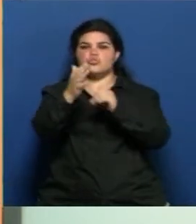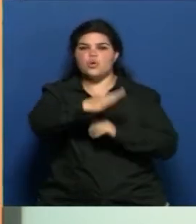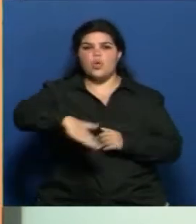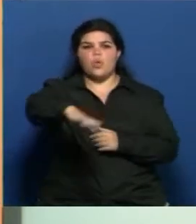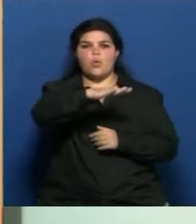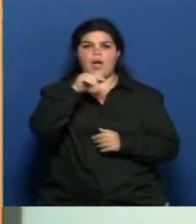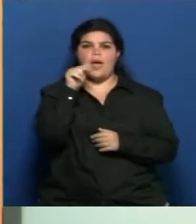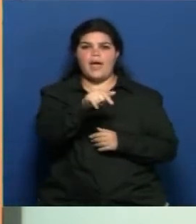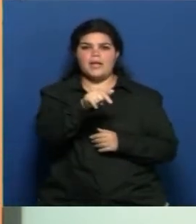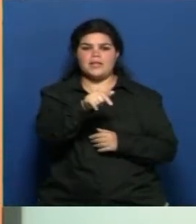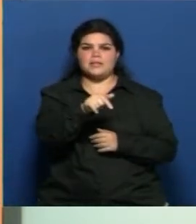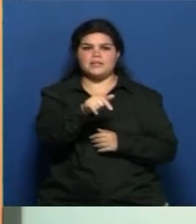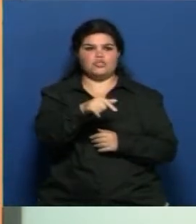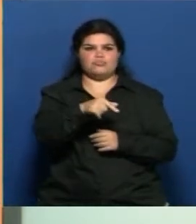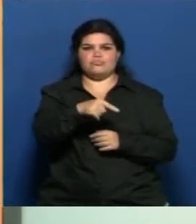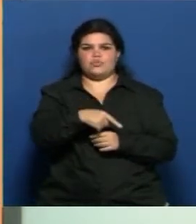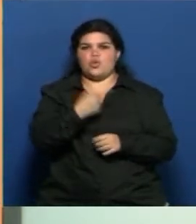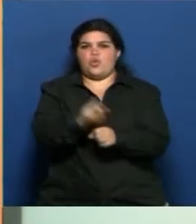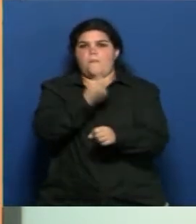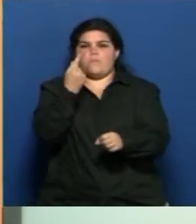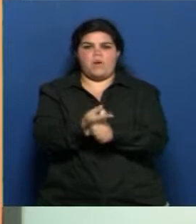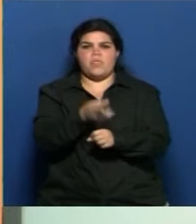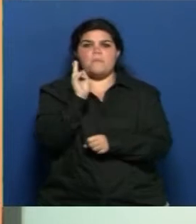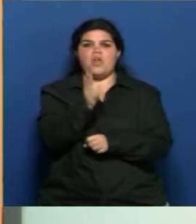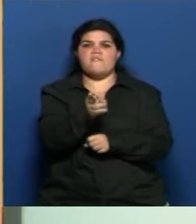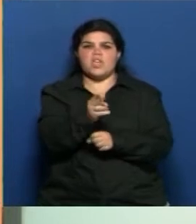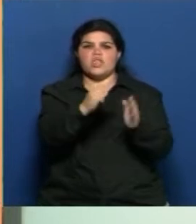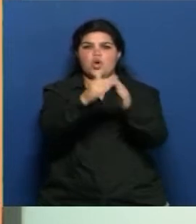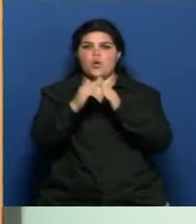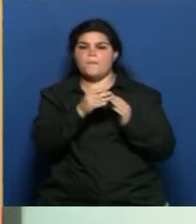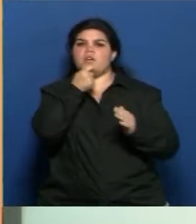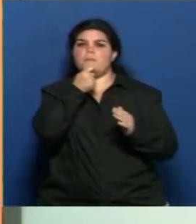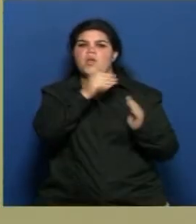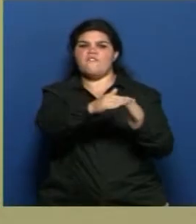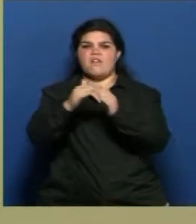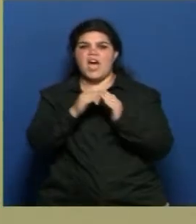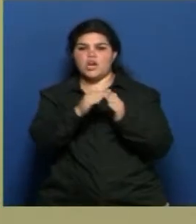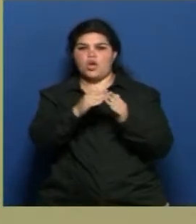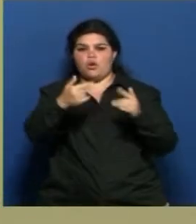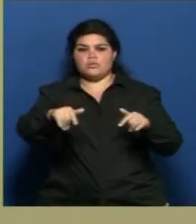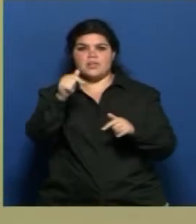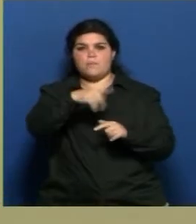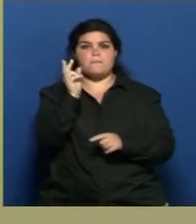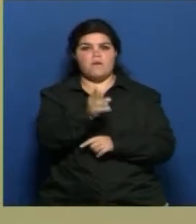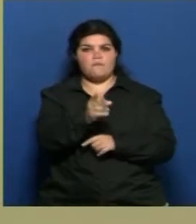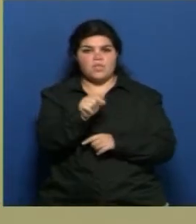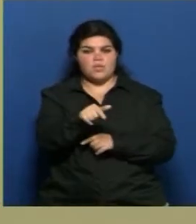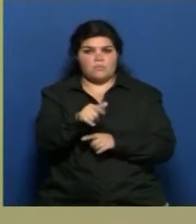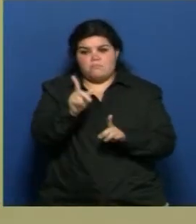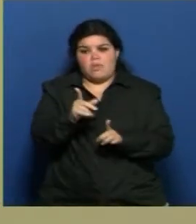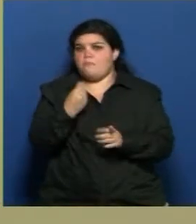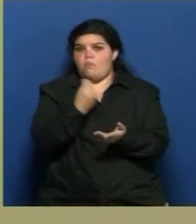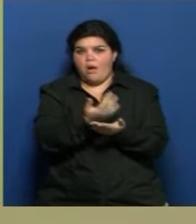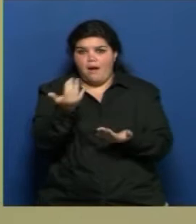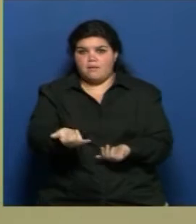tendrían que existir, por ejemplo, residencias o barrios. Entonces, pasa si hoy en día hay un